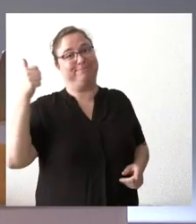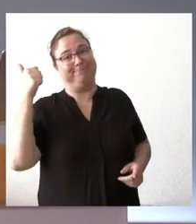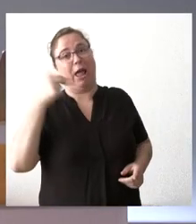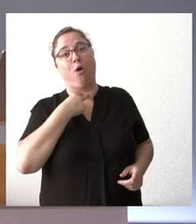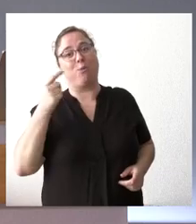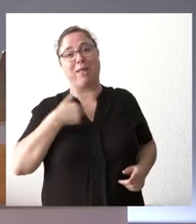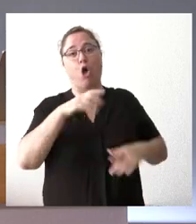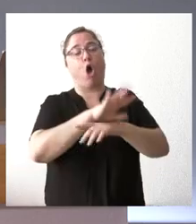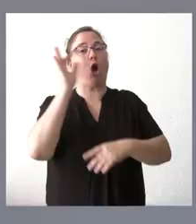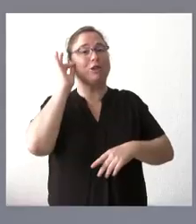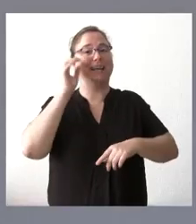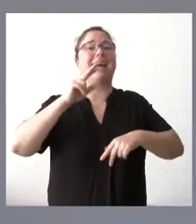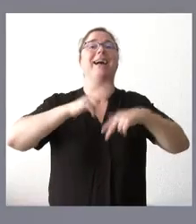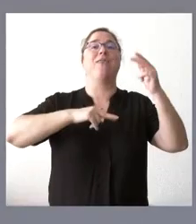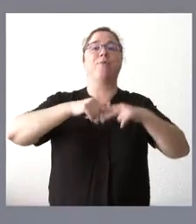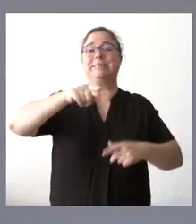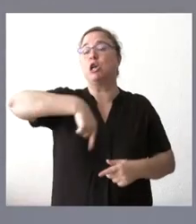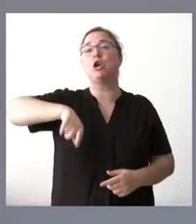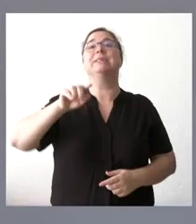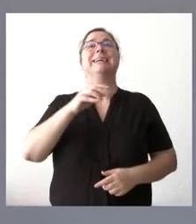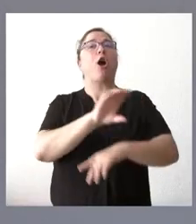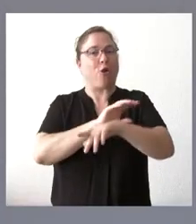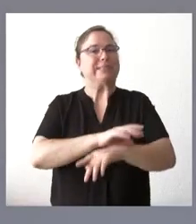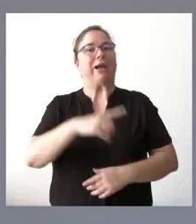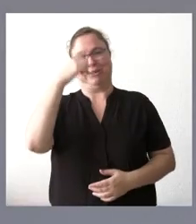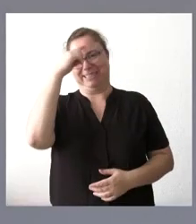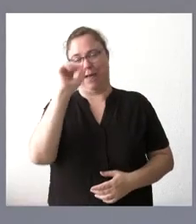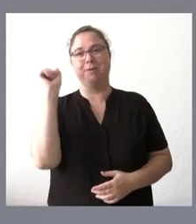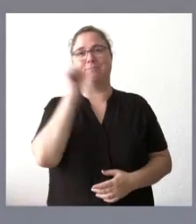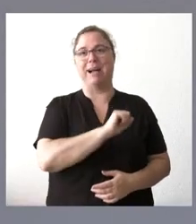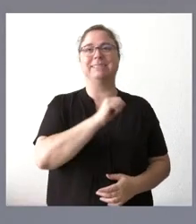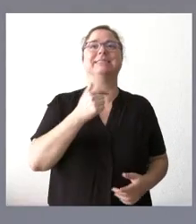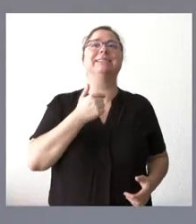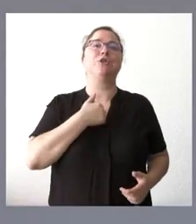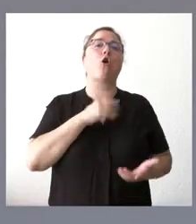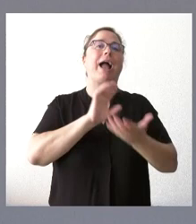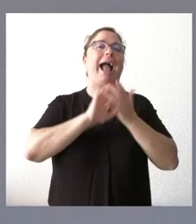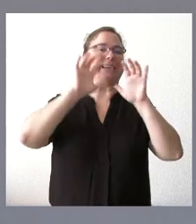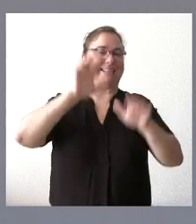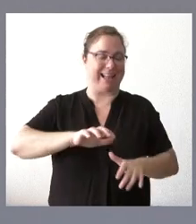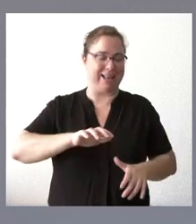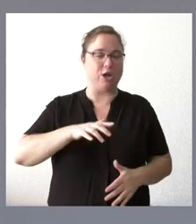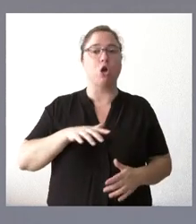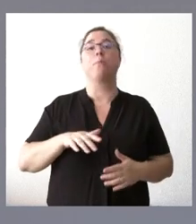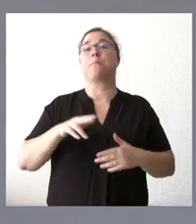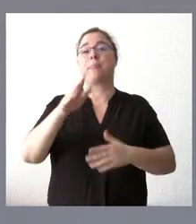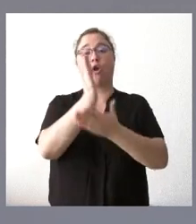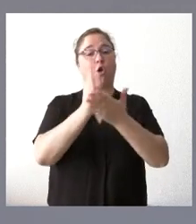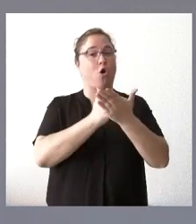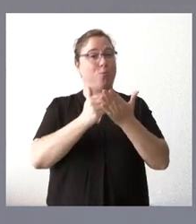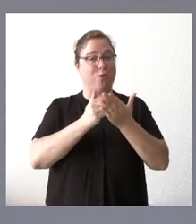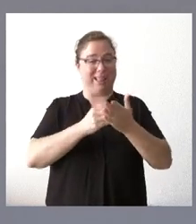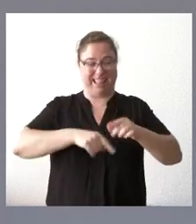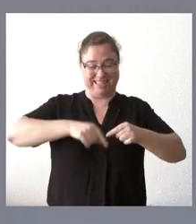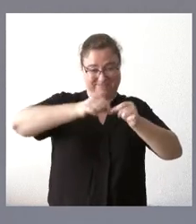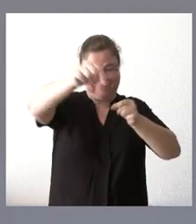sé. Y aunque el consejero seguro que sabrá contestar la mejor que yo, Castilla León es la Comunidad Autónoma de España que tiene más kilómetros